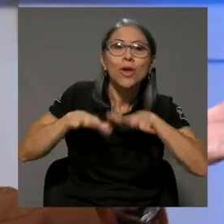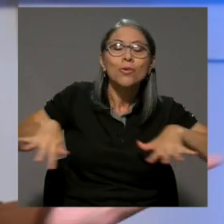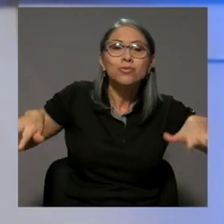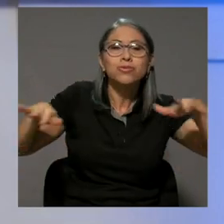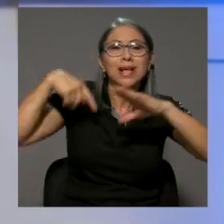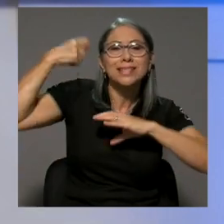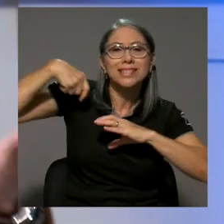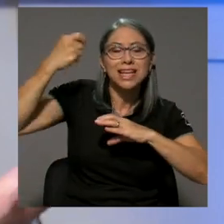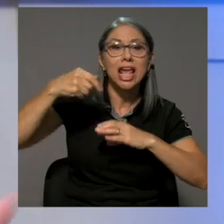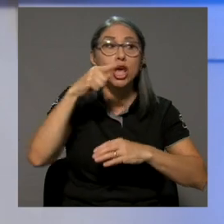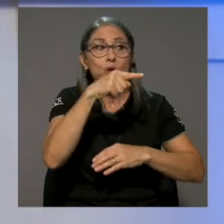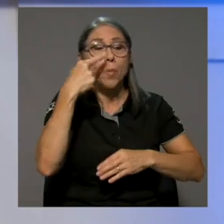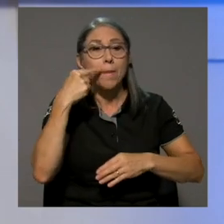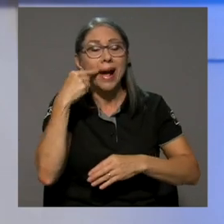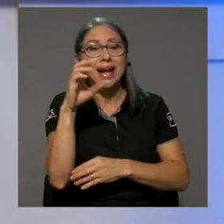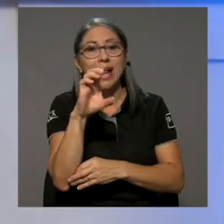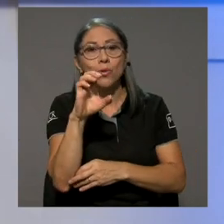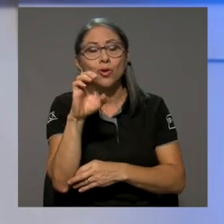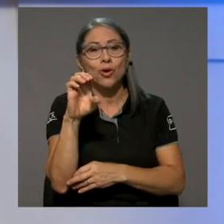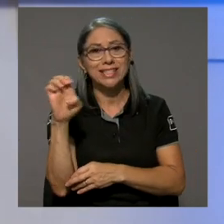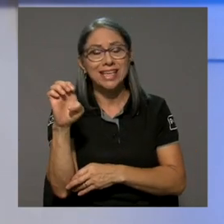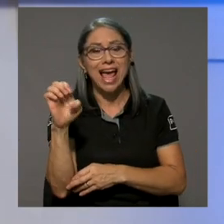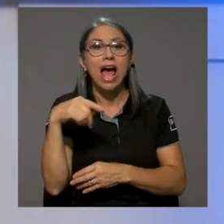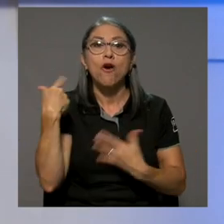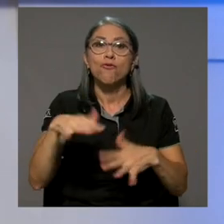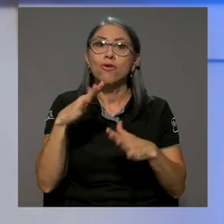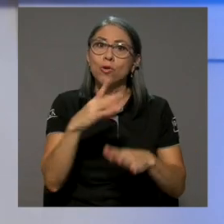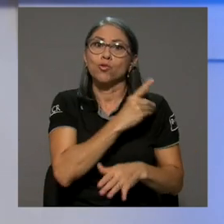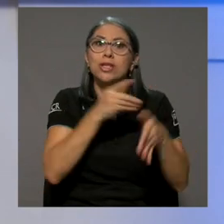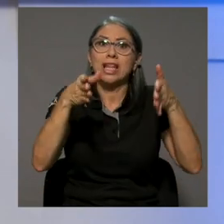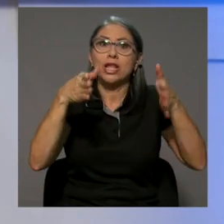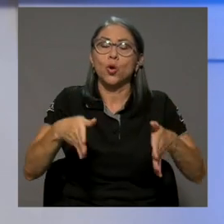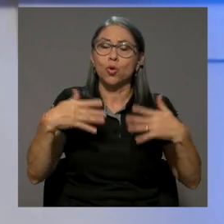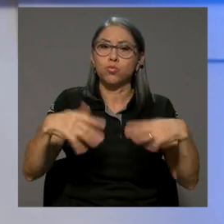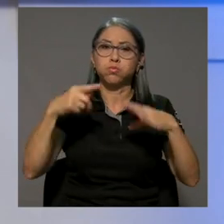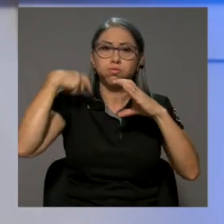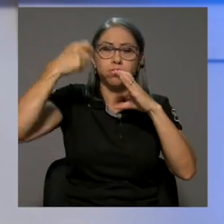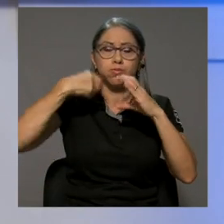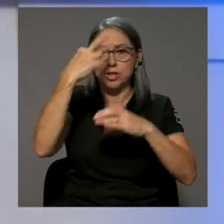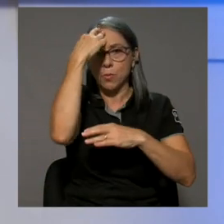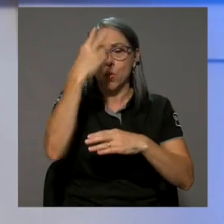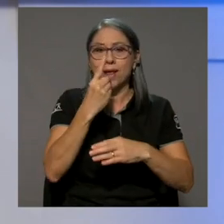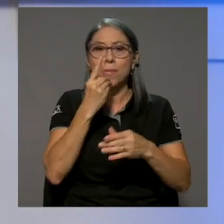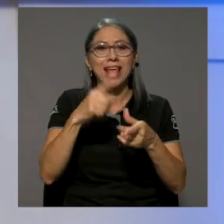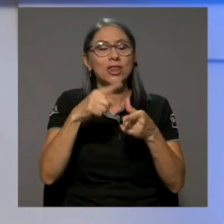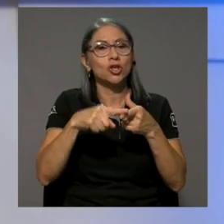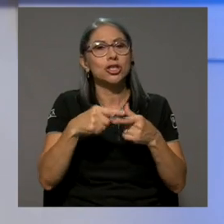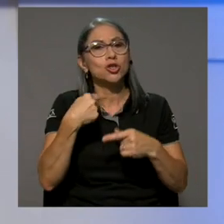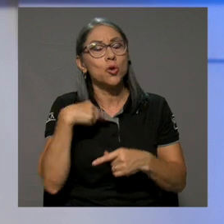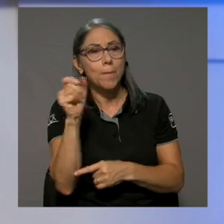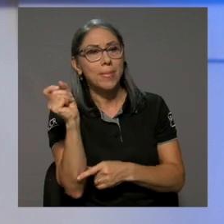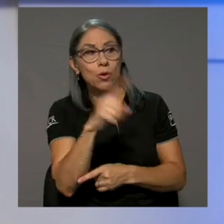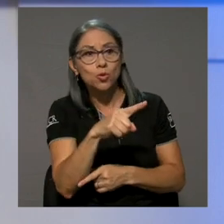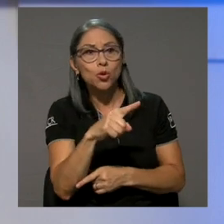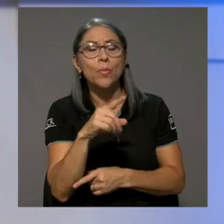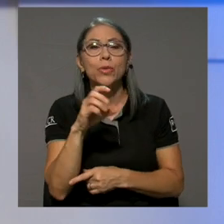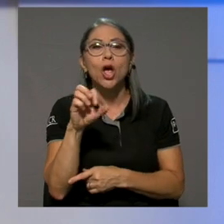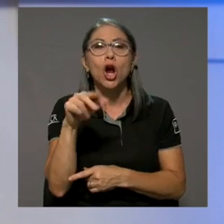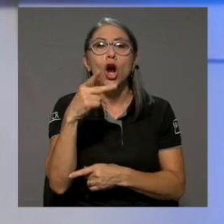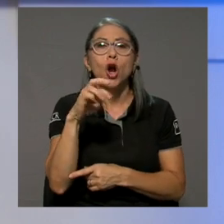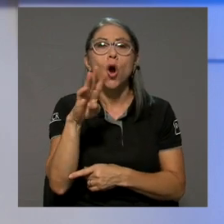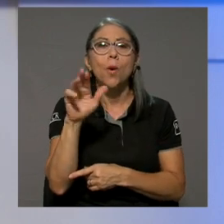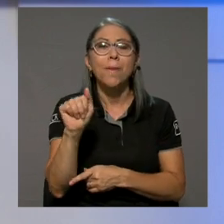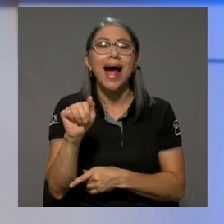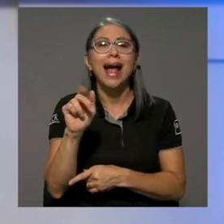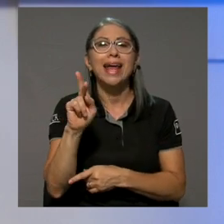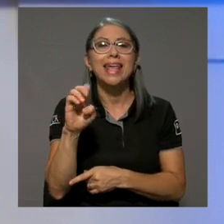Tu papá, Claudio Chea, fue uno de los más grandes directores de fotografía de República Dominicana. Entonces, en ese sentido, te pregunto si Chroma Kid